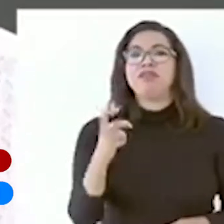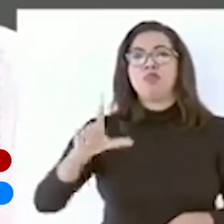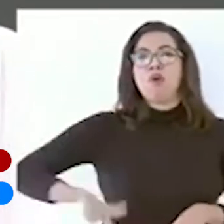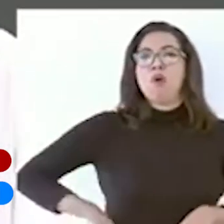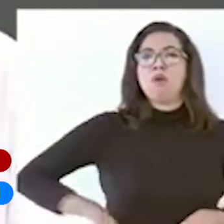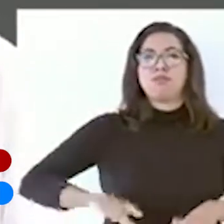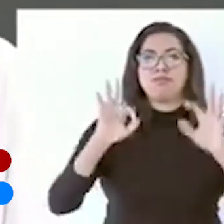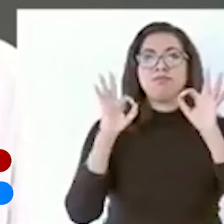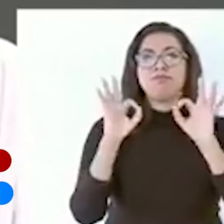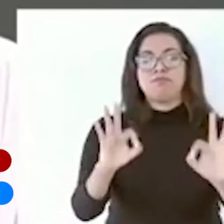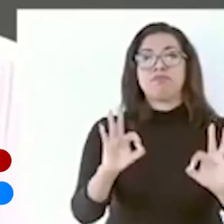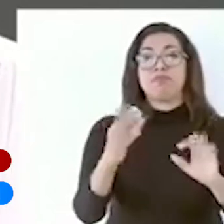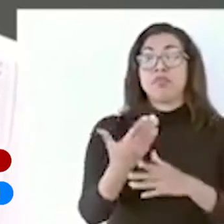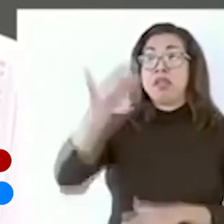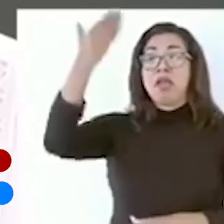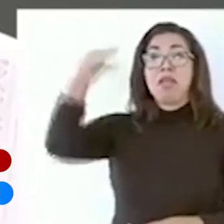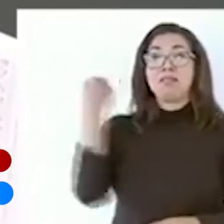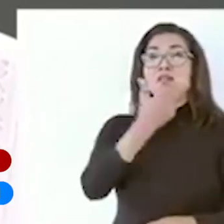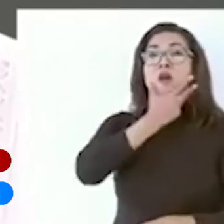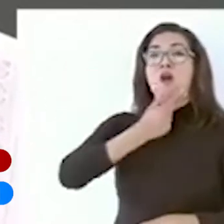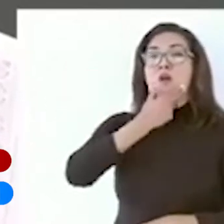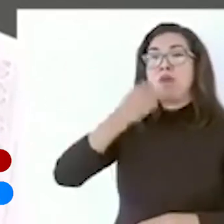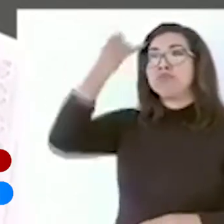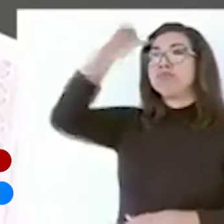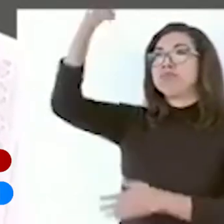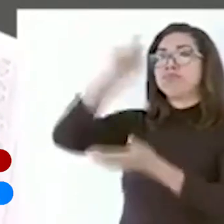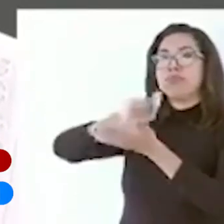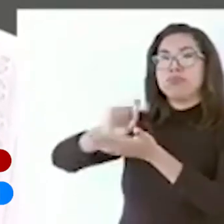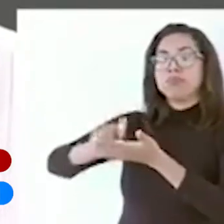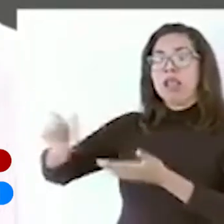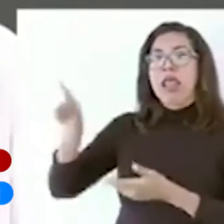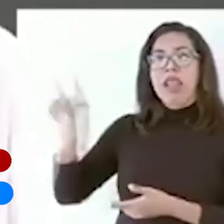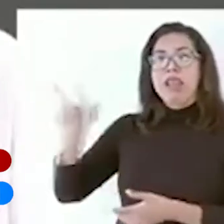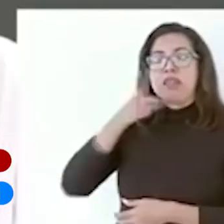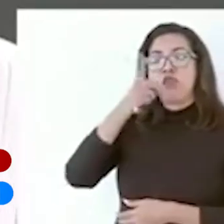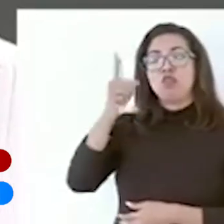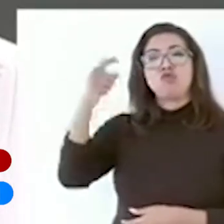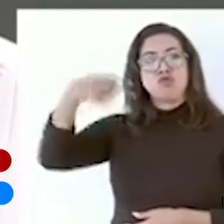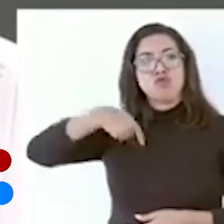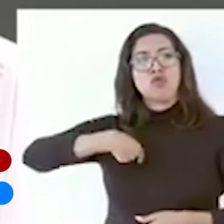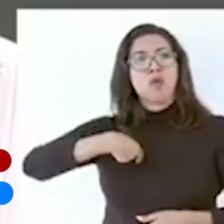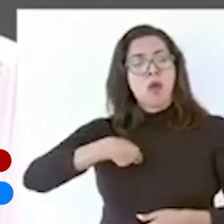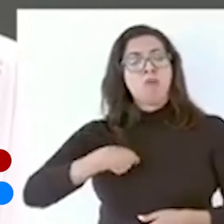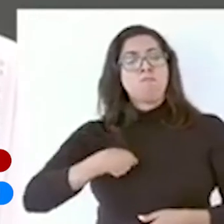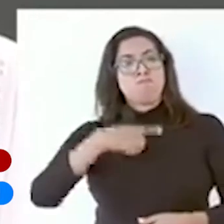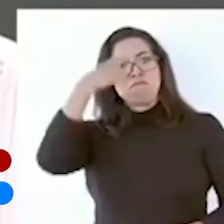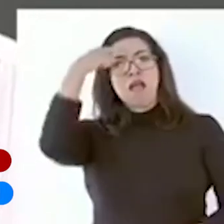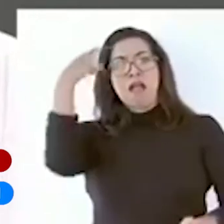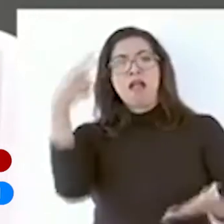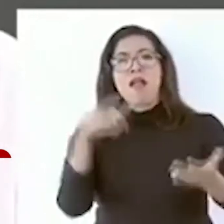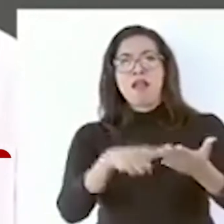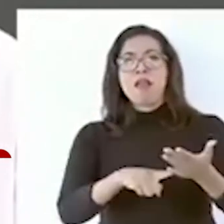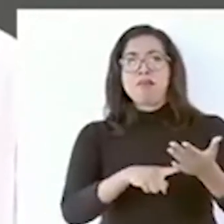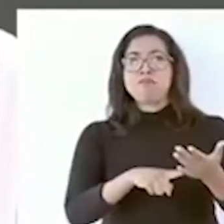romano Marco Tulio Cicerón, creo firmemente que la libertad solo reside en los estados en